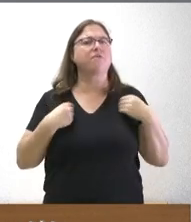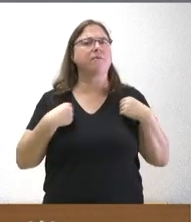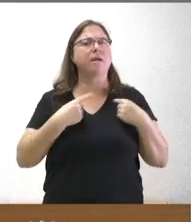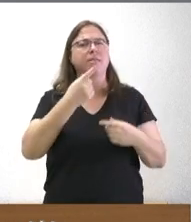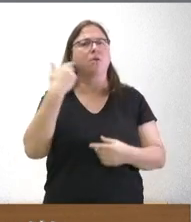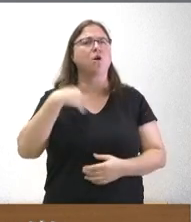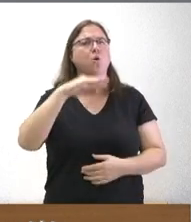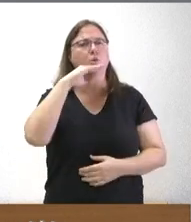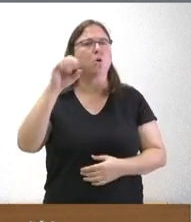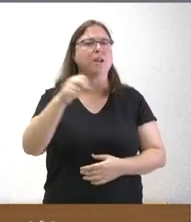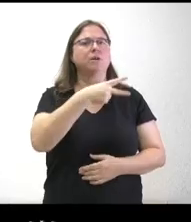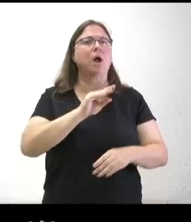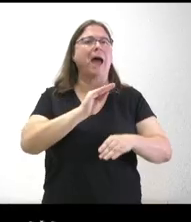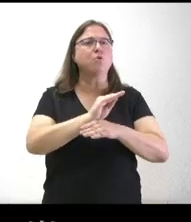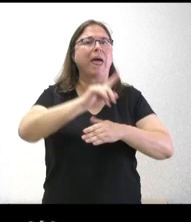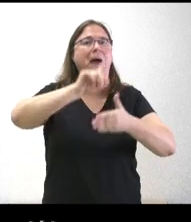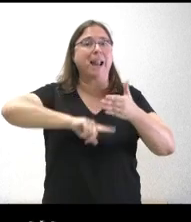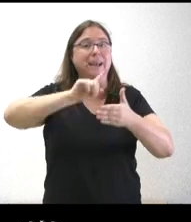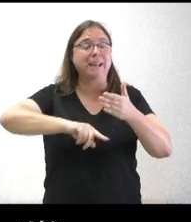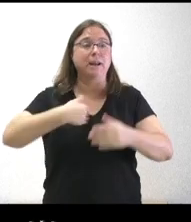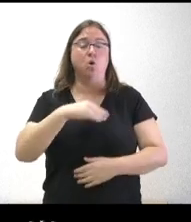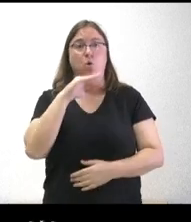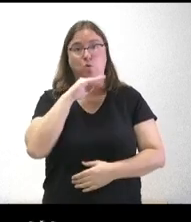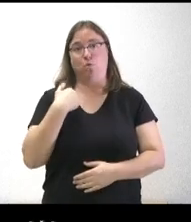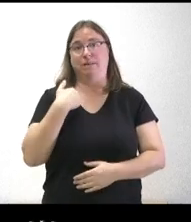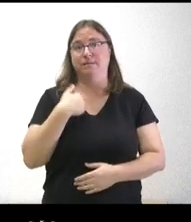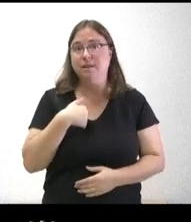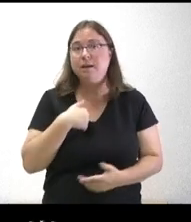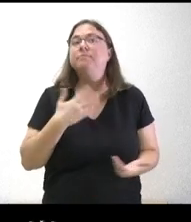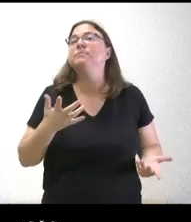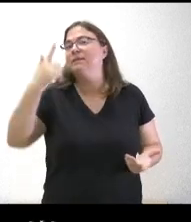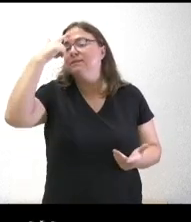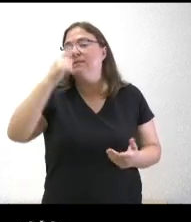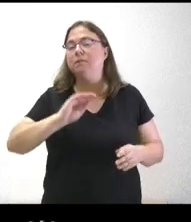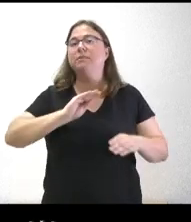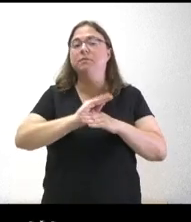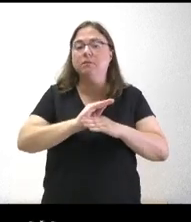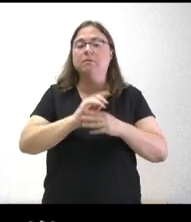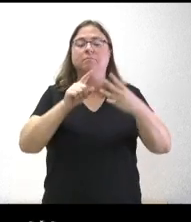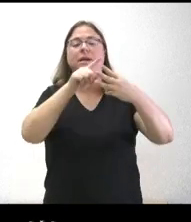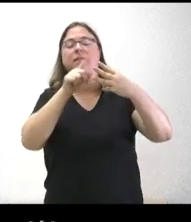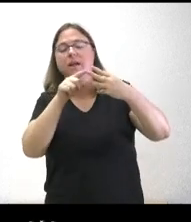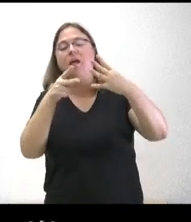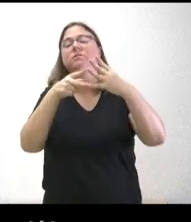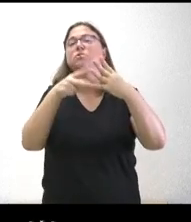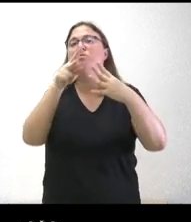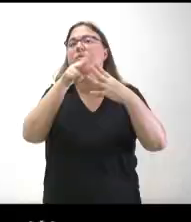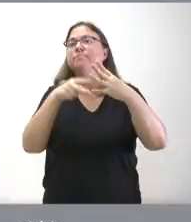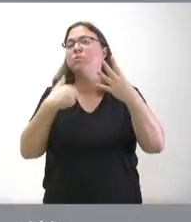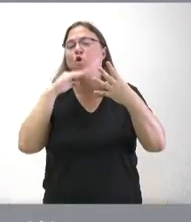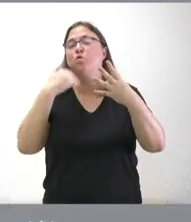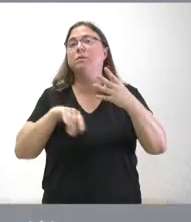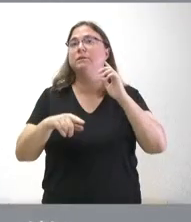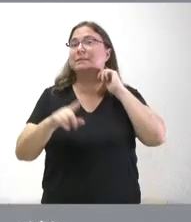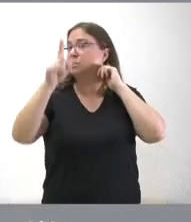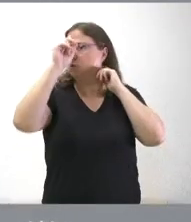octubre la resolución de las ayudas al alquiler estamos ya en octubre no sé si tiene más o menos definido si va a ser esta primera quincena la segunda pues